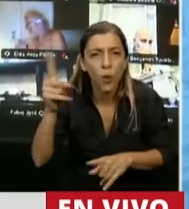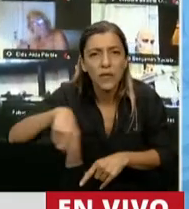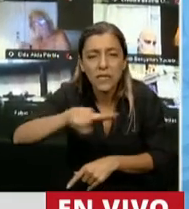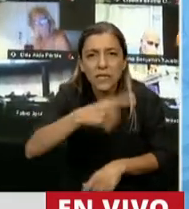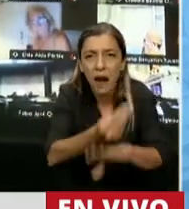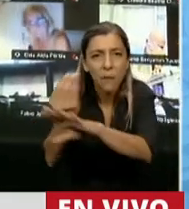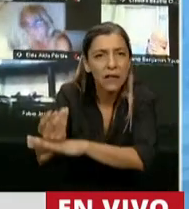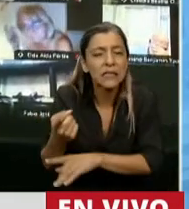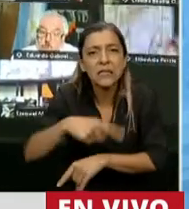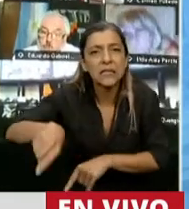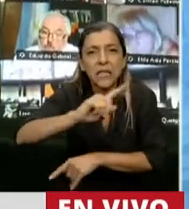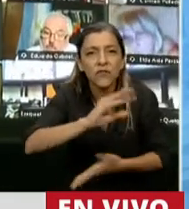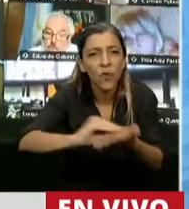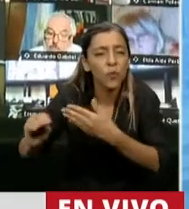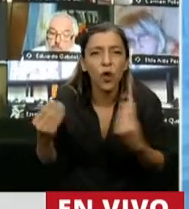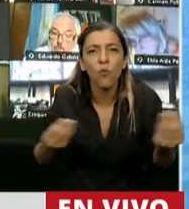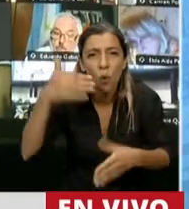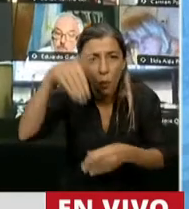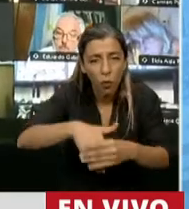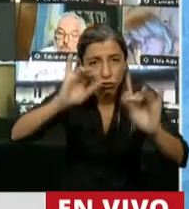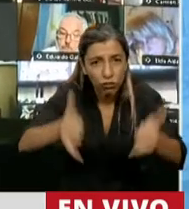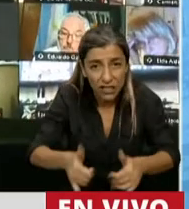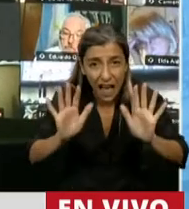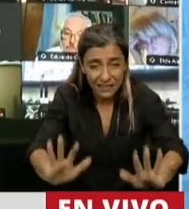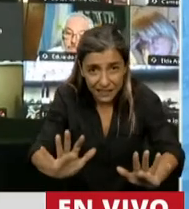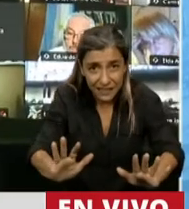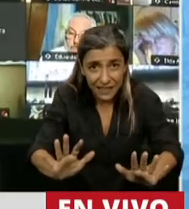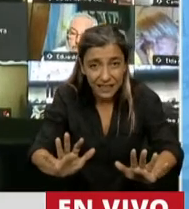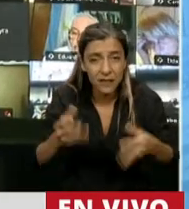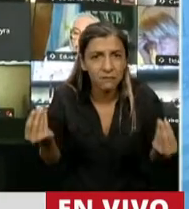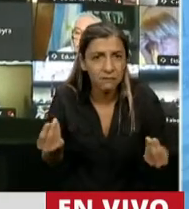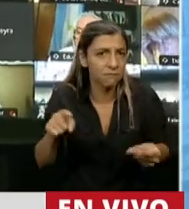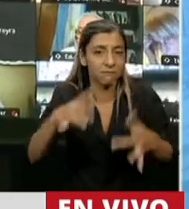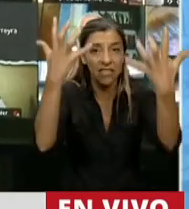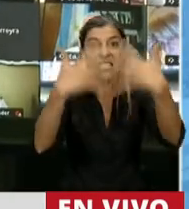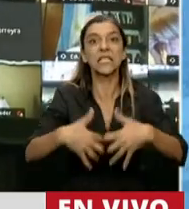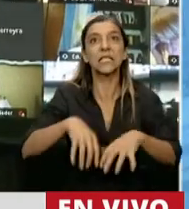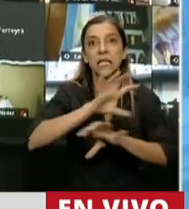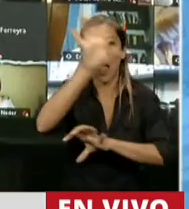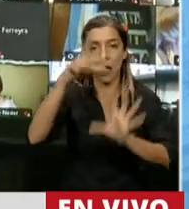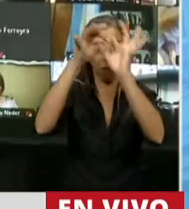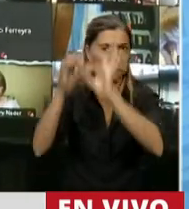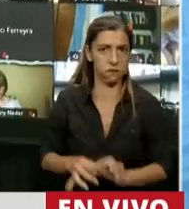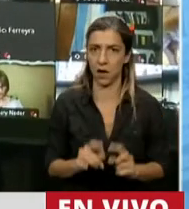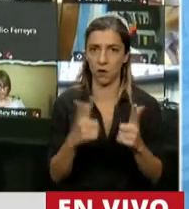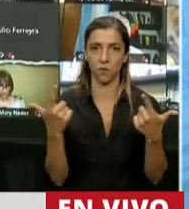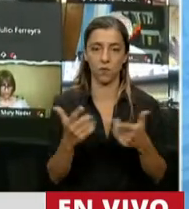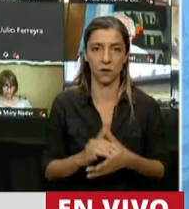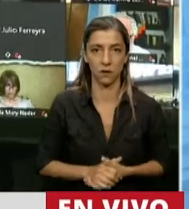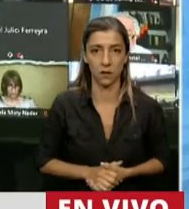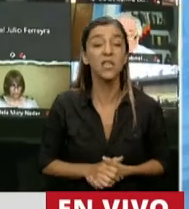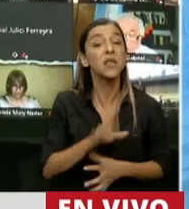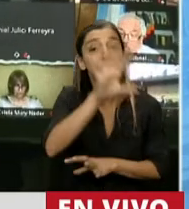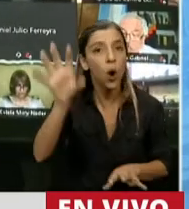votar a favor de semejante atropello que desbarata absolutamente el sistema federal que las pone a todas en